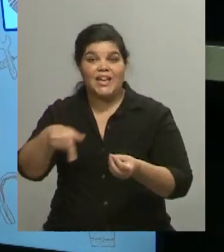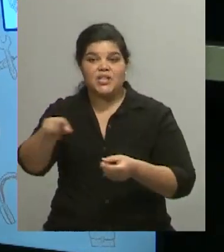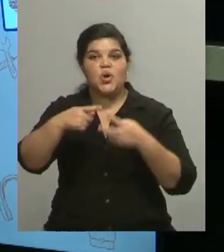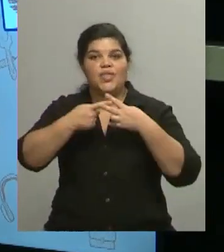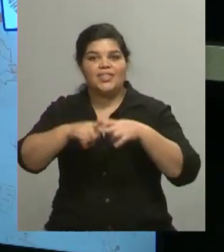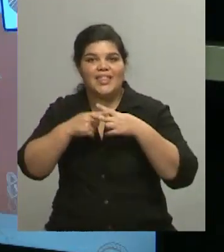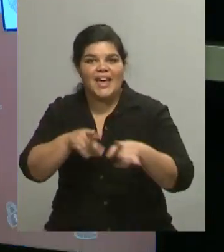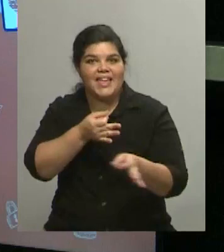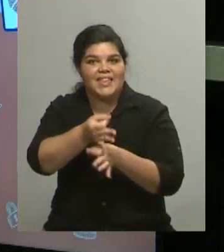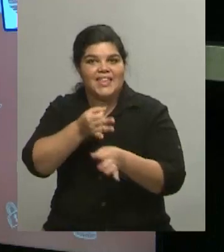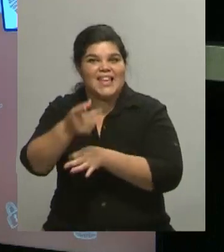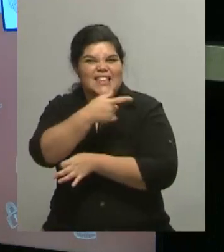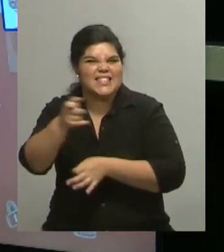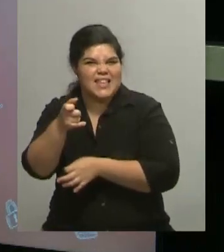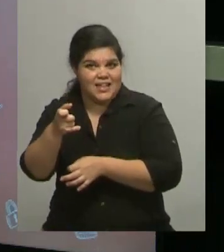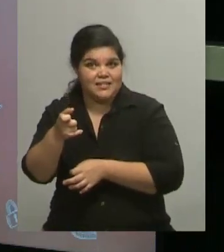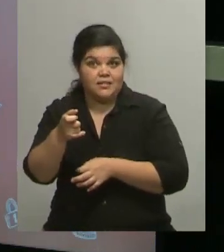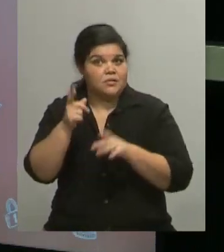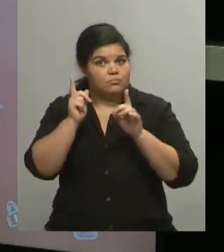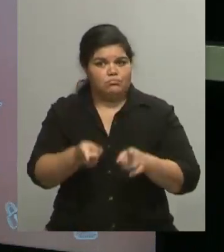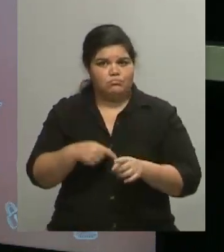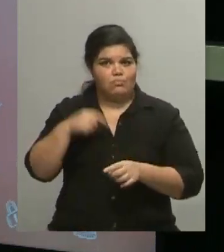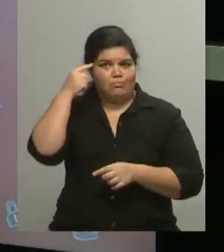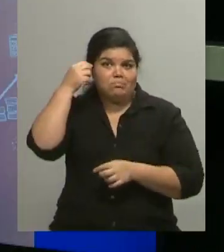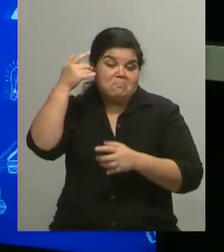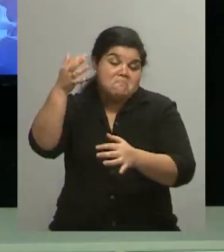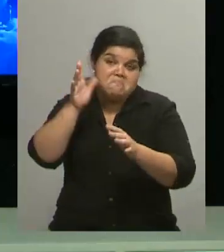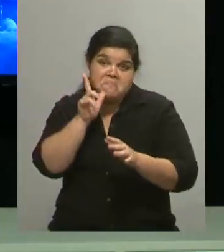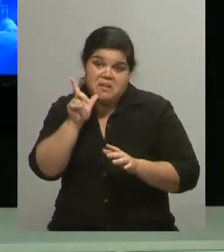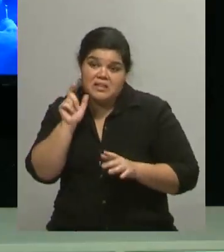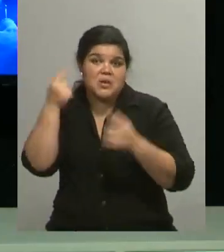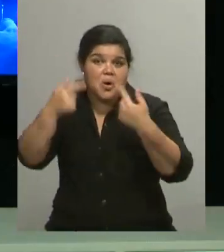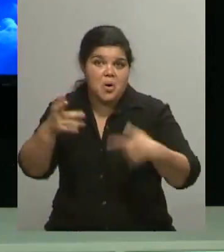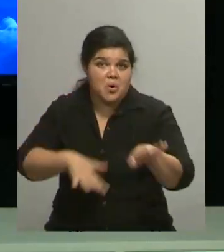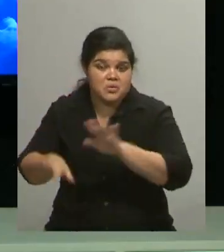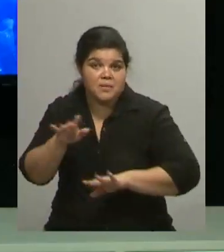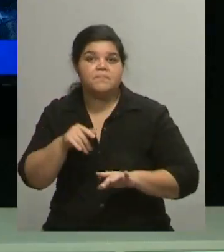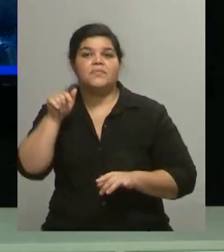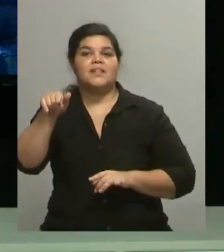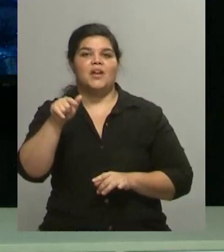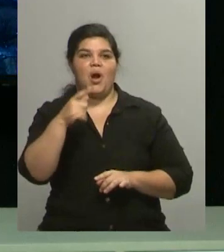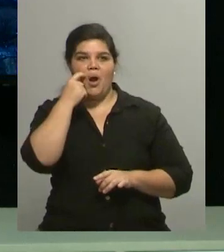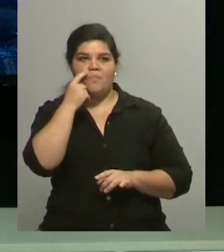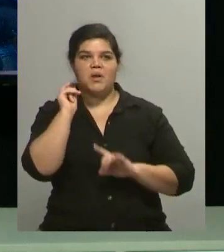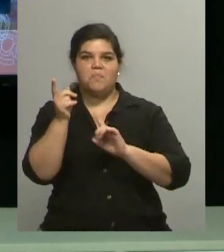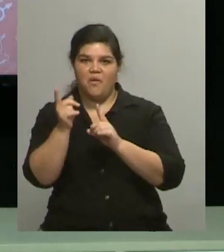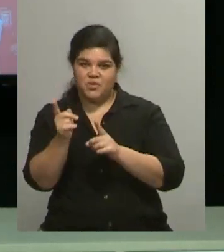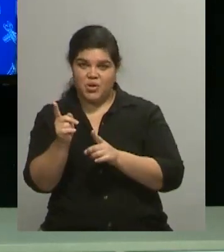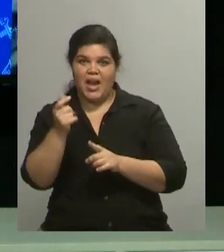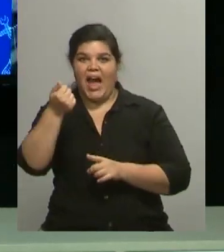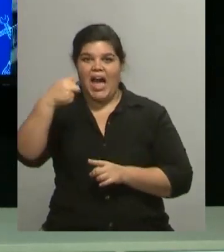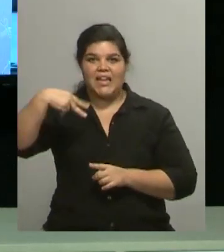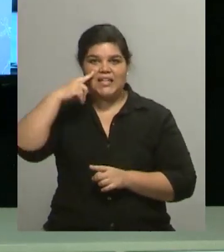a estar hablando de eso porque me imagino que hay un montón de actividades. Vamos a presentar a Aníbal Villa, profesor de las Aulas de Tiempo Libre. Hola, Aníbal, ¿cómo estás?